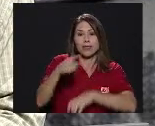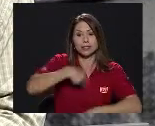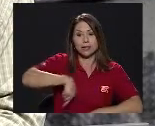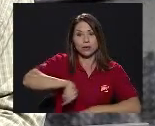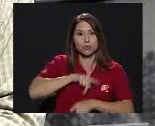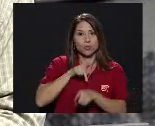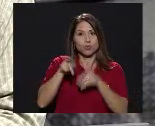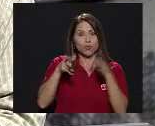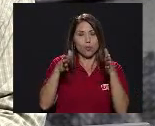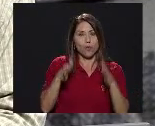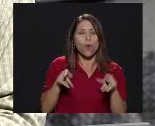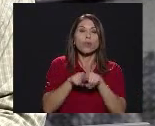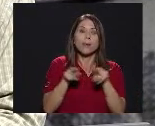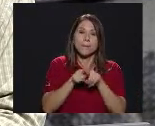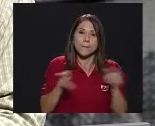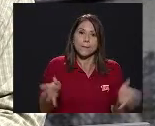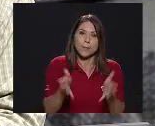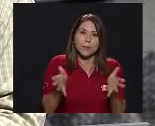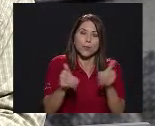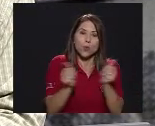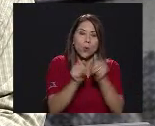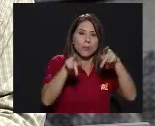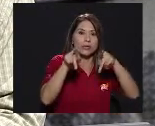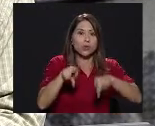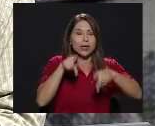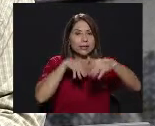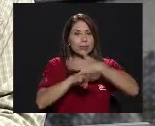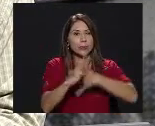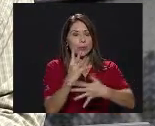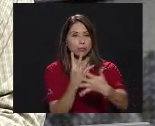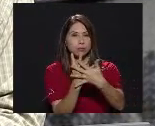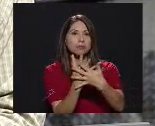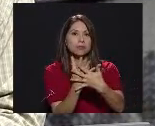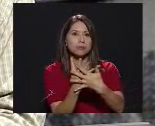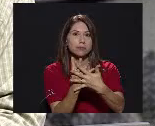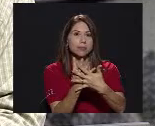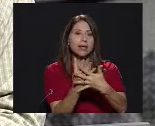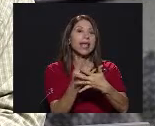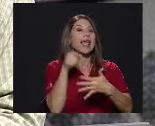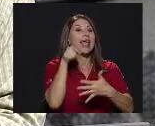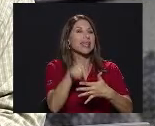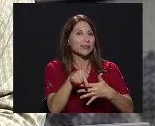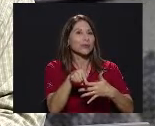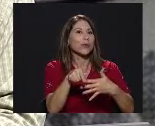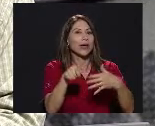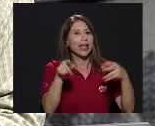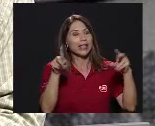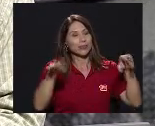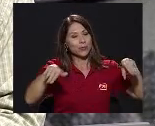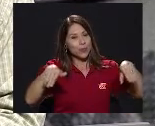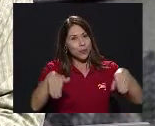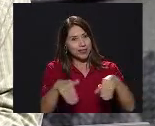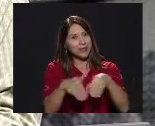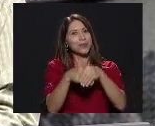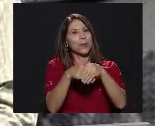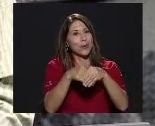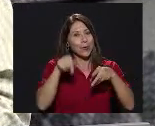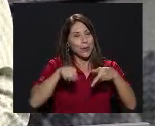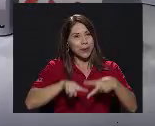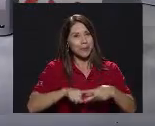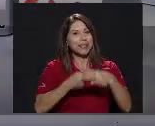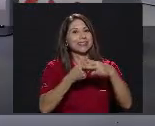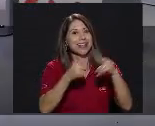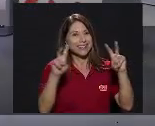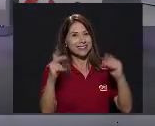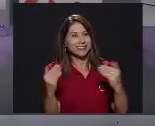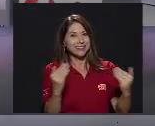profesionales También promovemos Con las personas privadas De libertad O sea Esto es un matrimonio Que hoy empieza ¿Te puedo